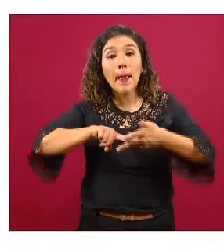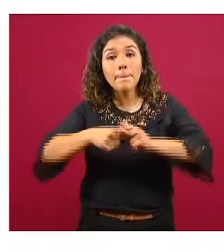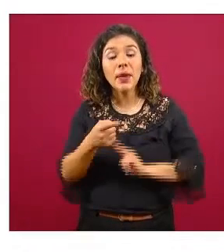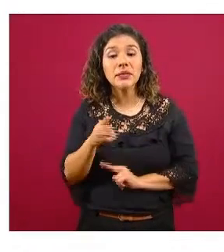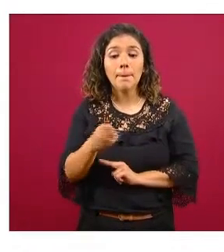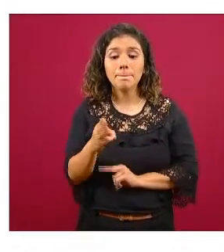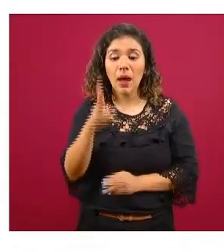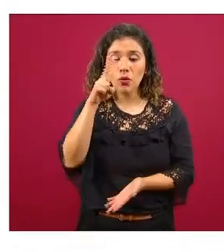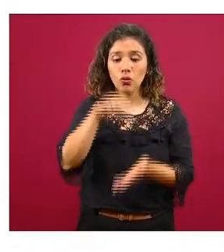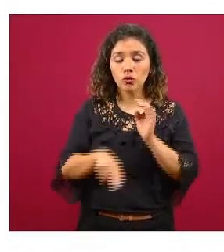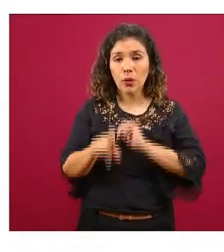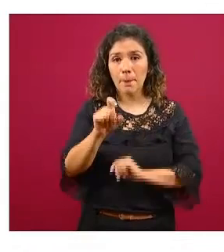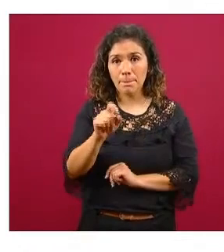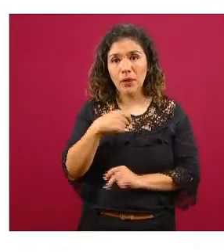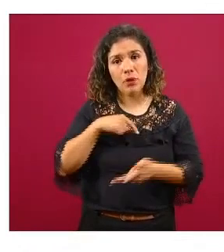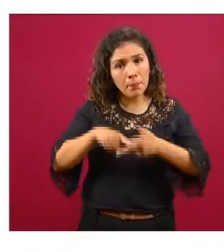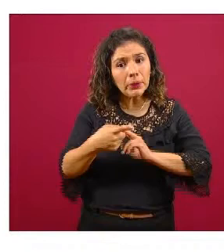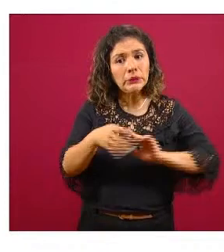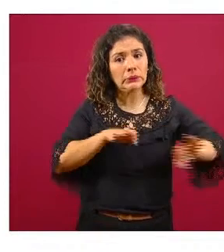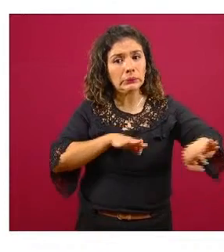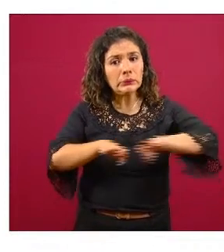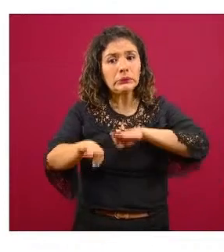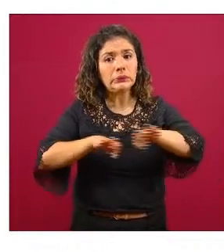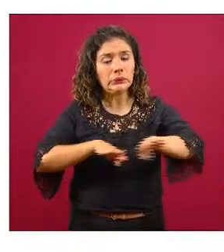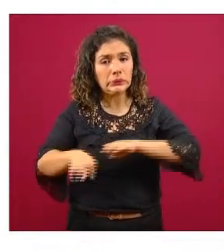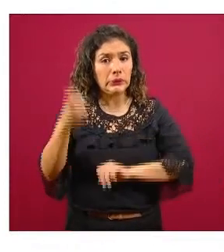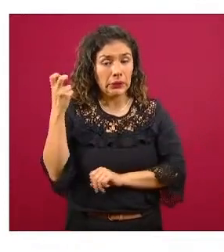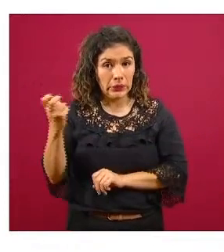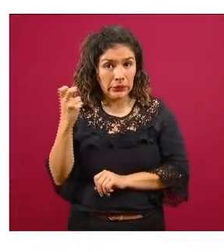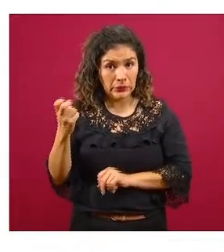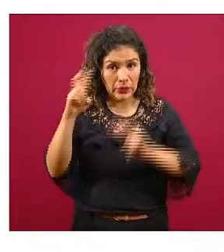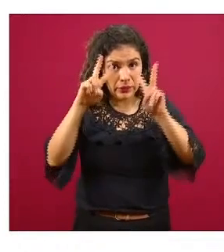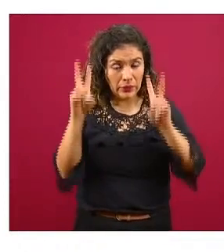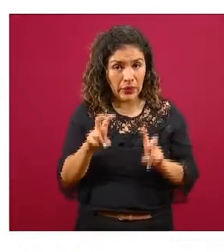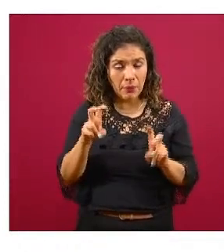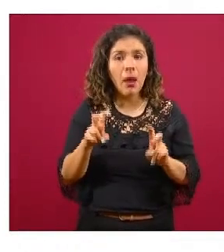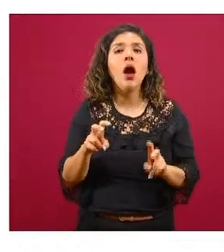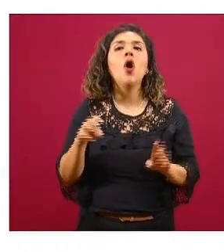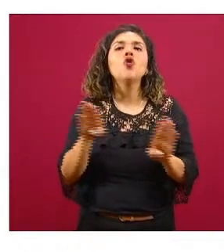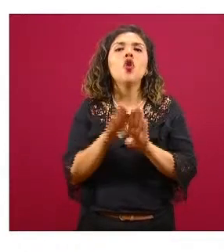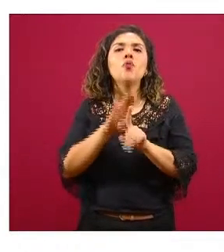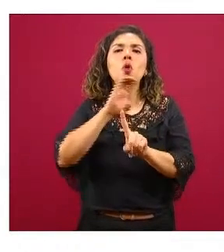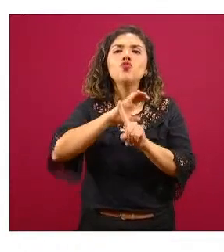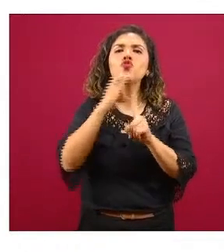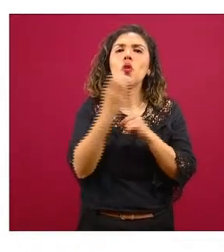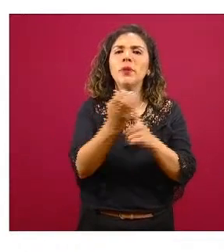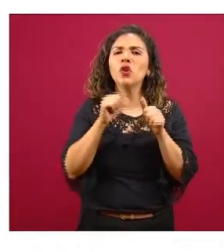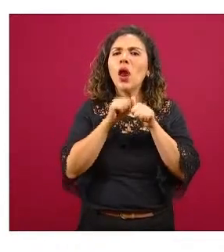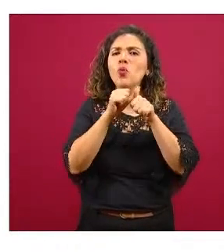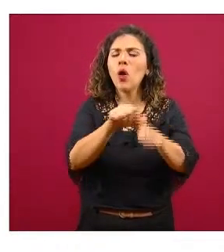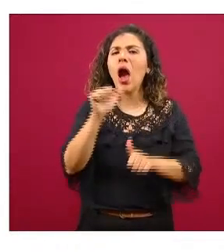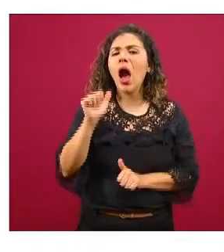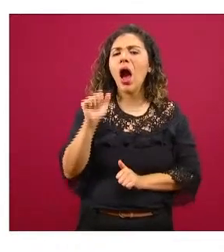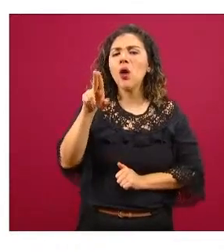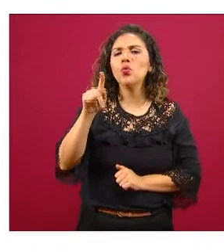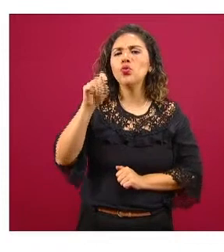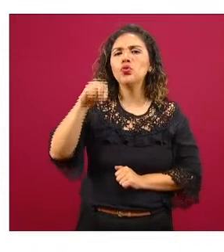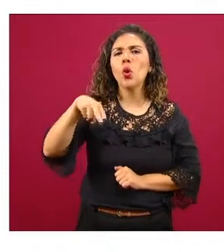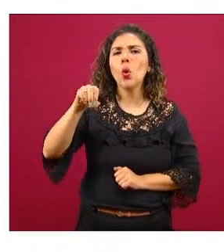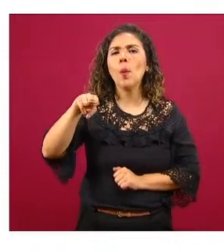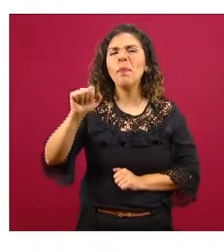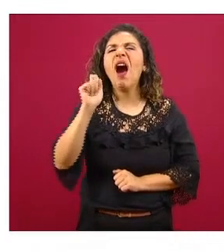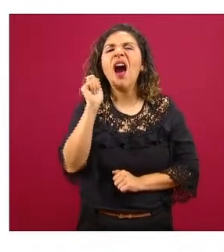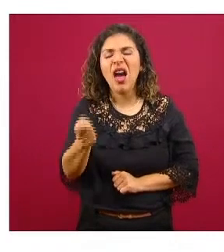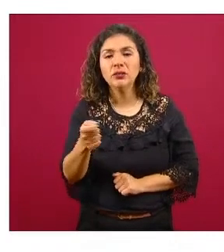del 2020 empezamos a trabajar en esta situación como una comisión autónoma y que significa autónoma que